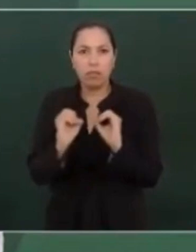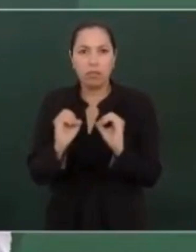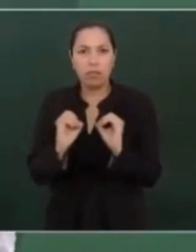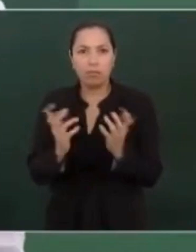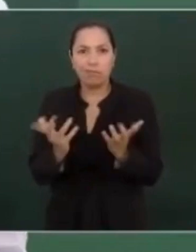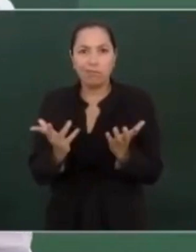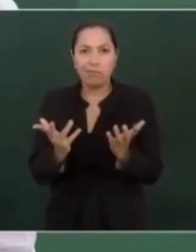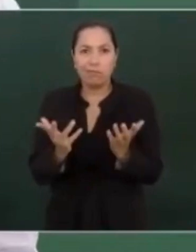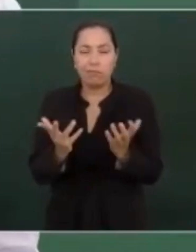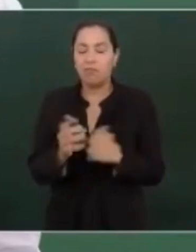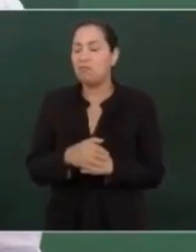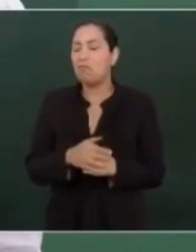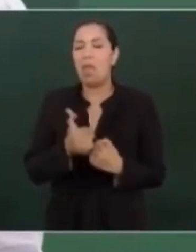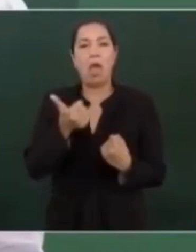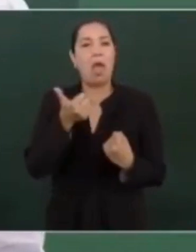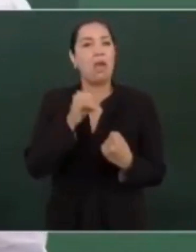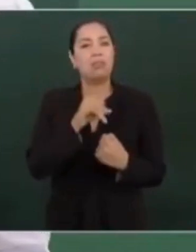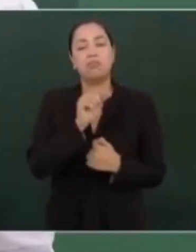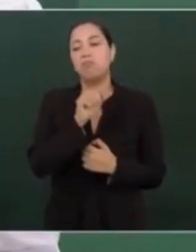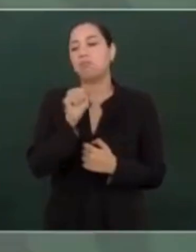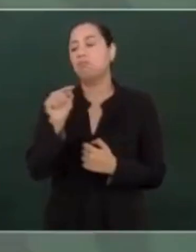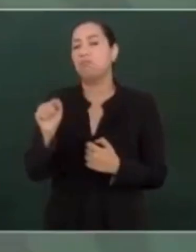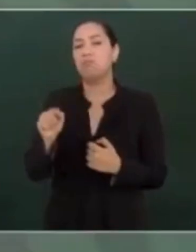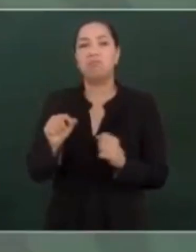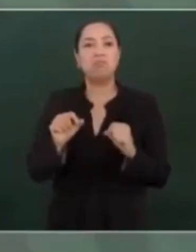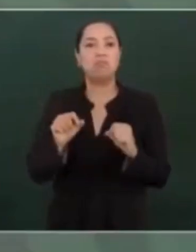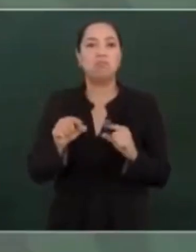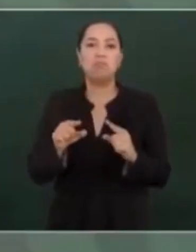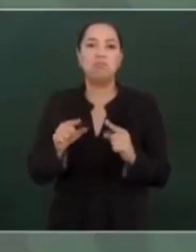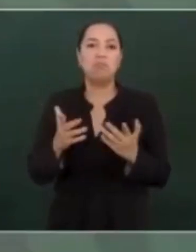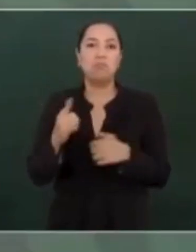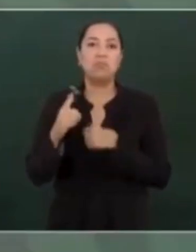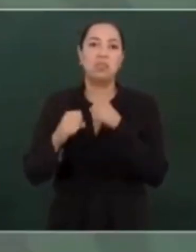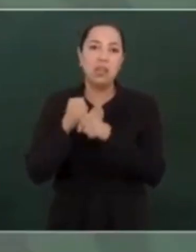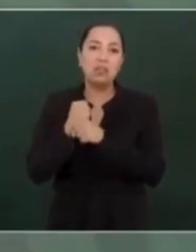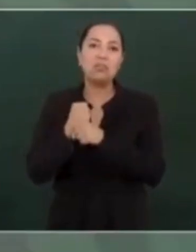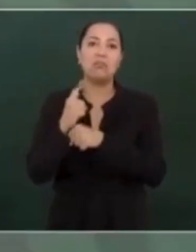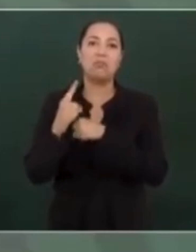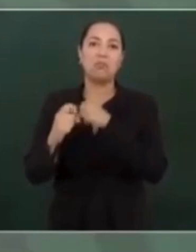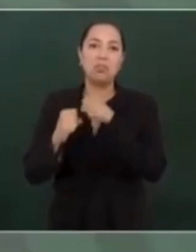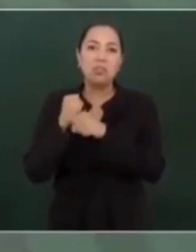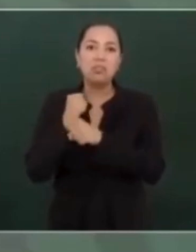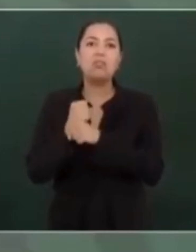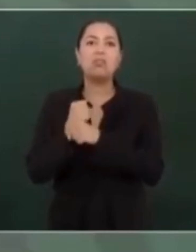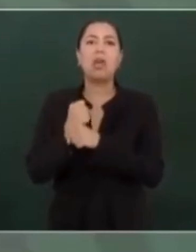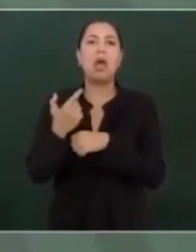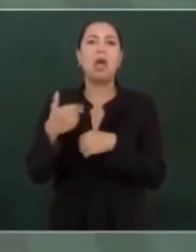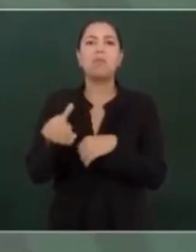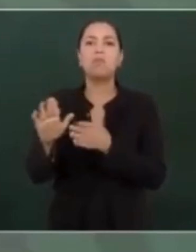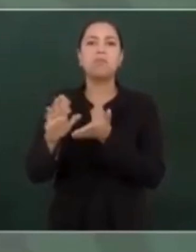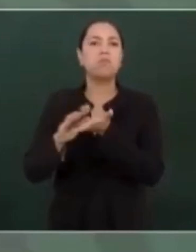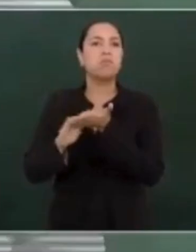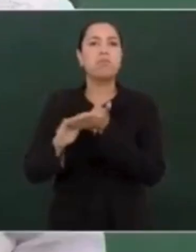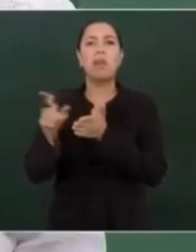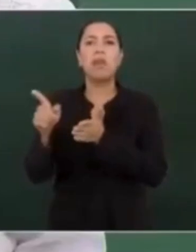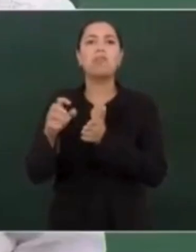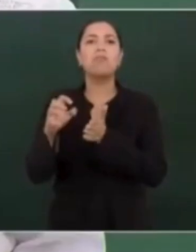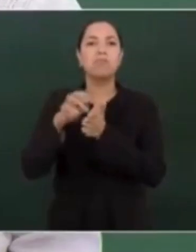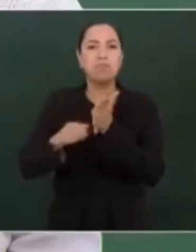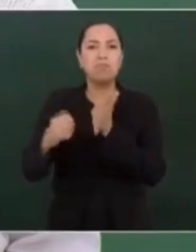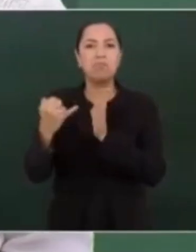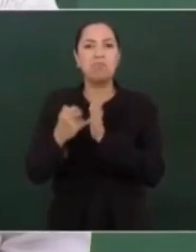año con año condonándoles impuestos.